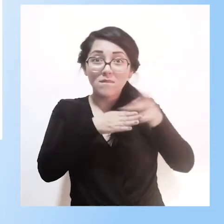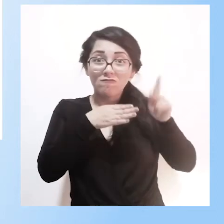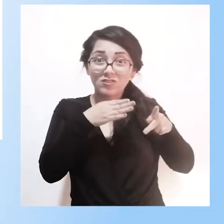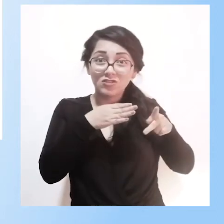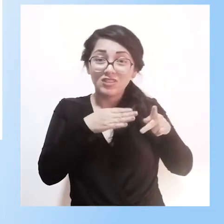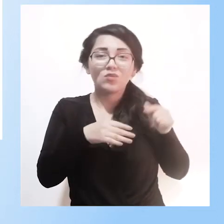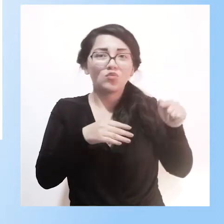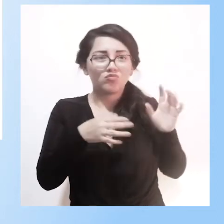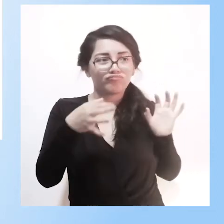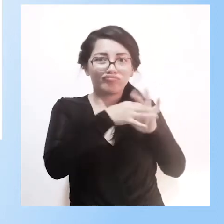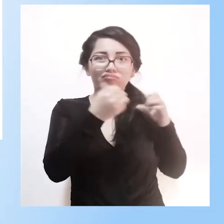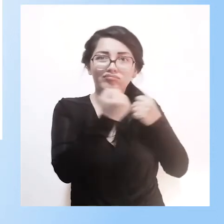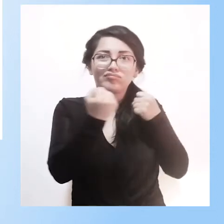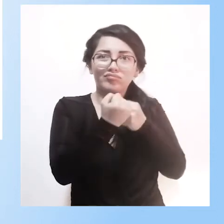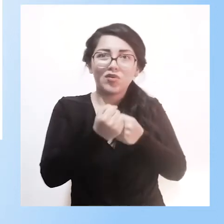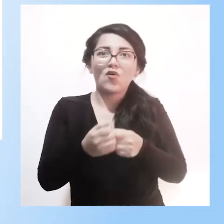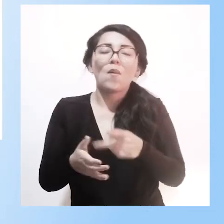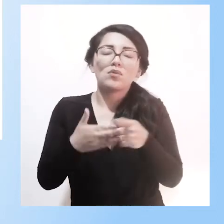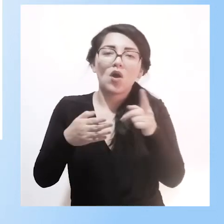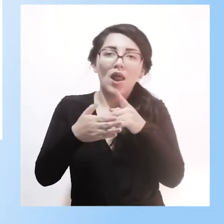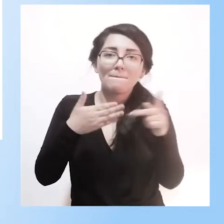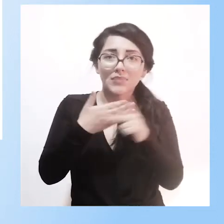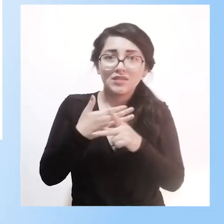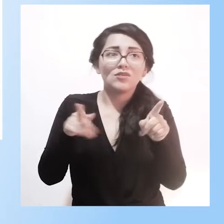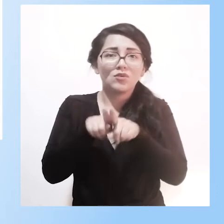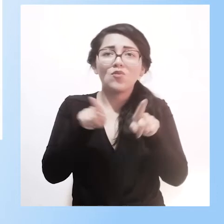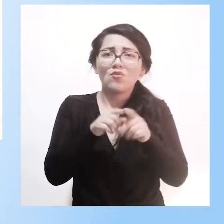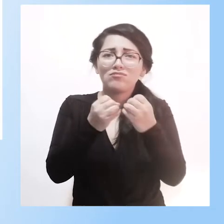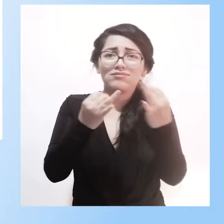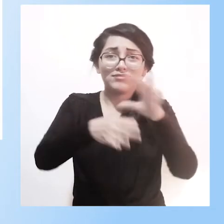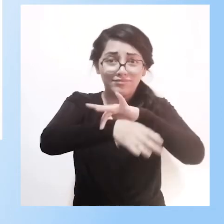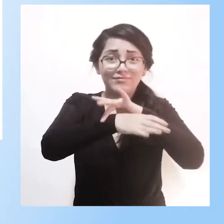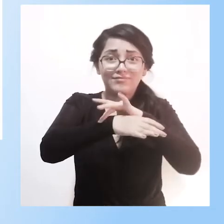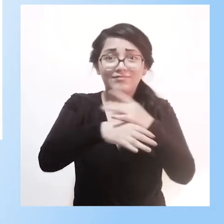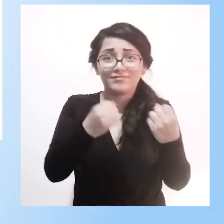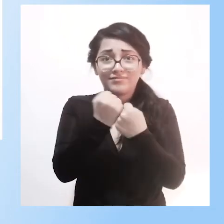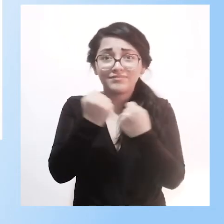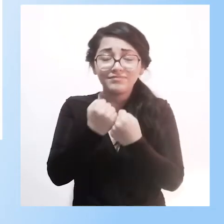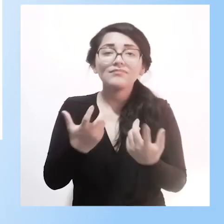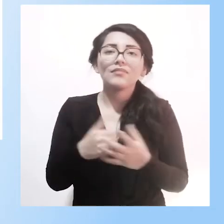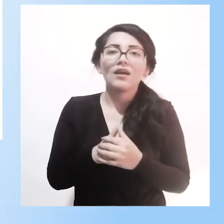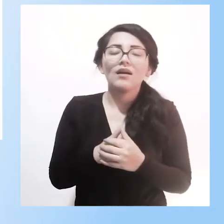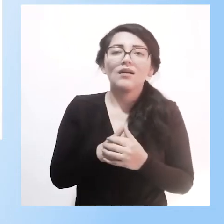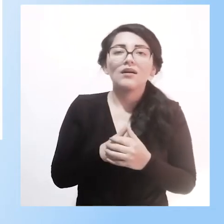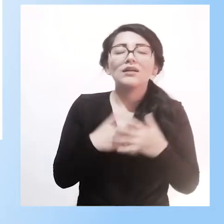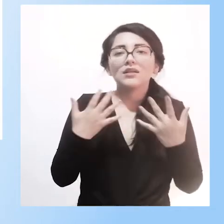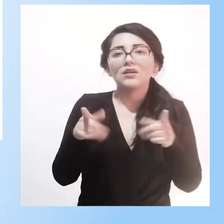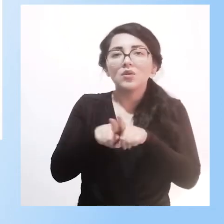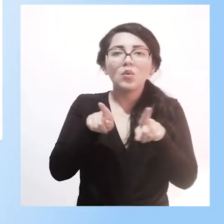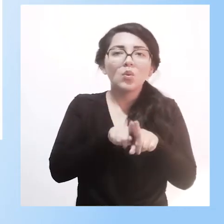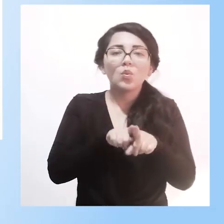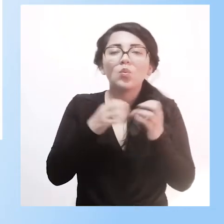vinculadas al programa, 79 líderes de salud vinculados y personal médico involucrado. En cuanto al fortalecimiento de las